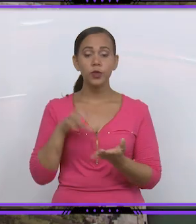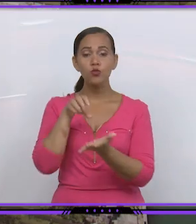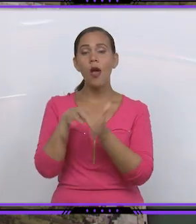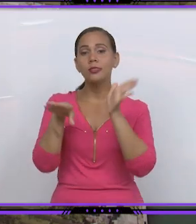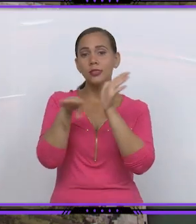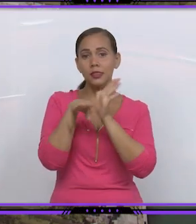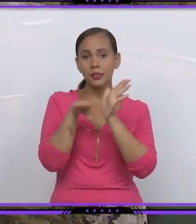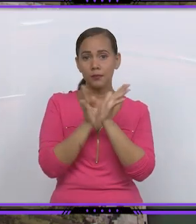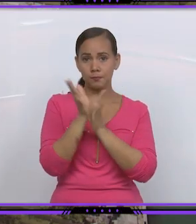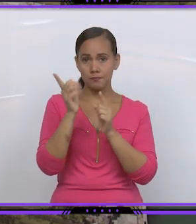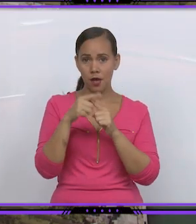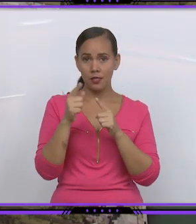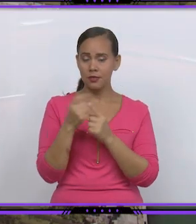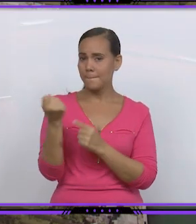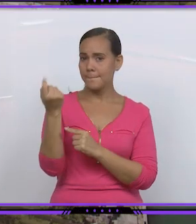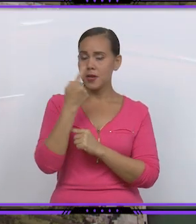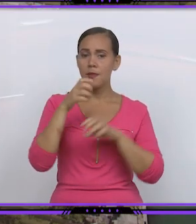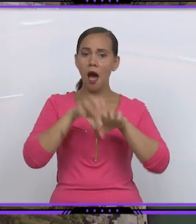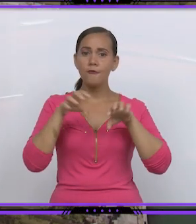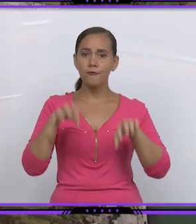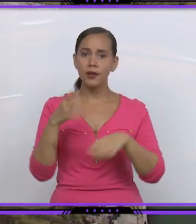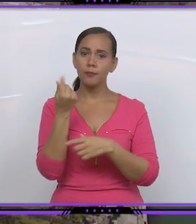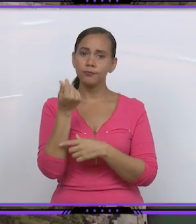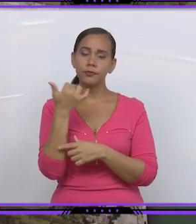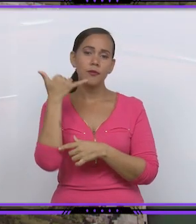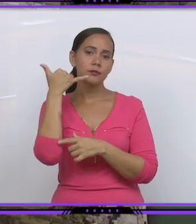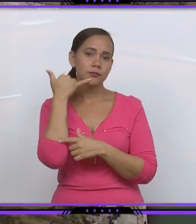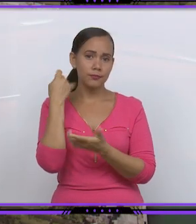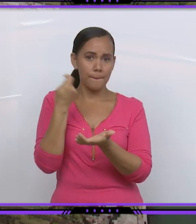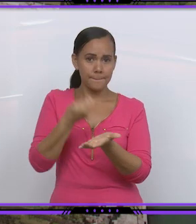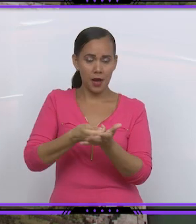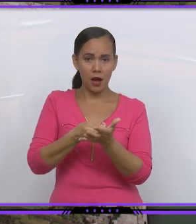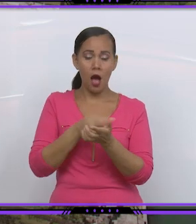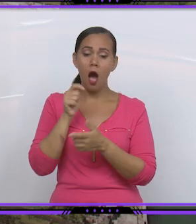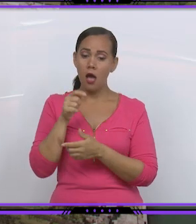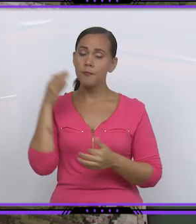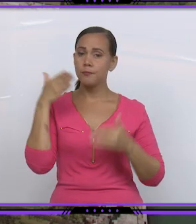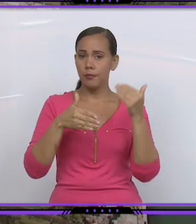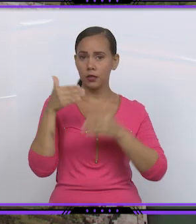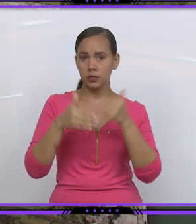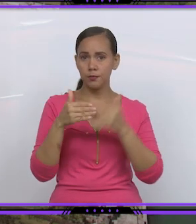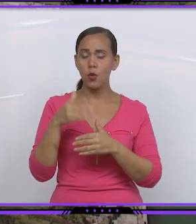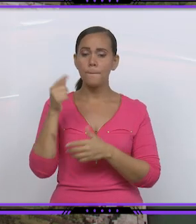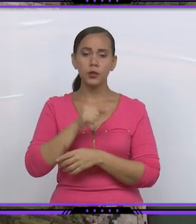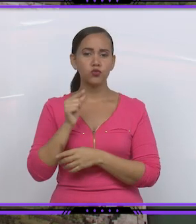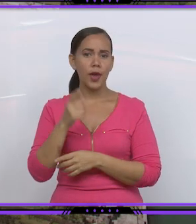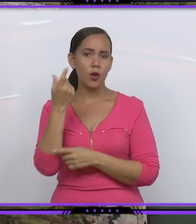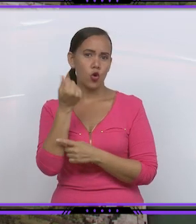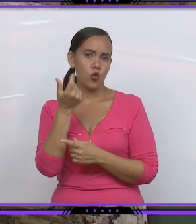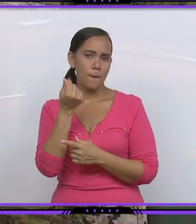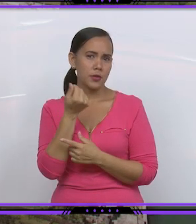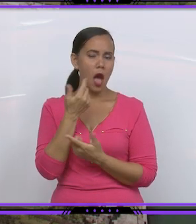En el área del viaducto yumurino se desarrolló la primera feria del comercio electrónico en la provincia de Matanzas. Al espacio acudieron